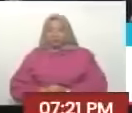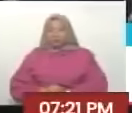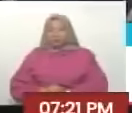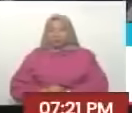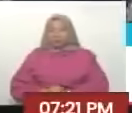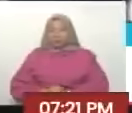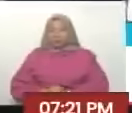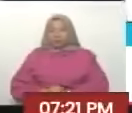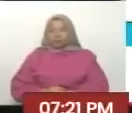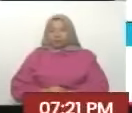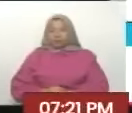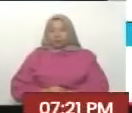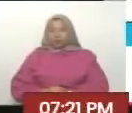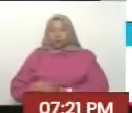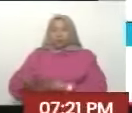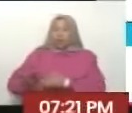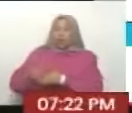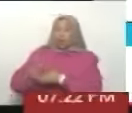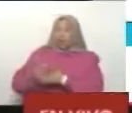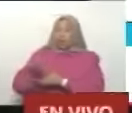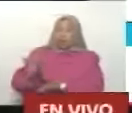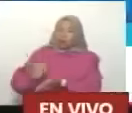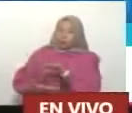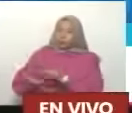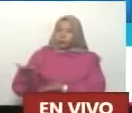vamos a estar intercambiando ahora